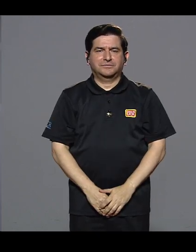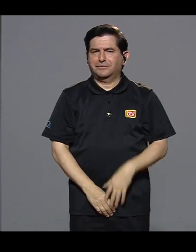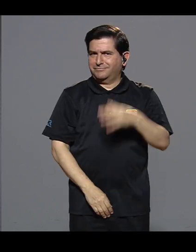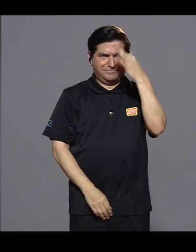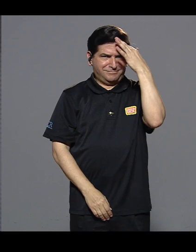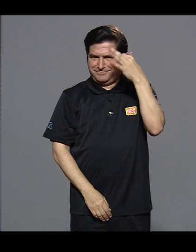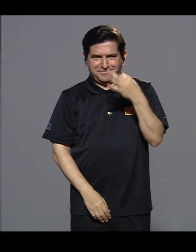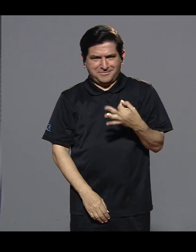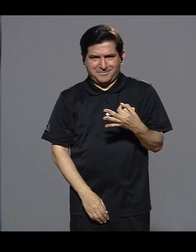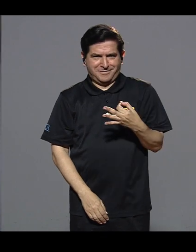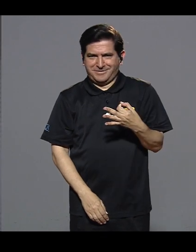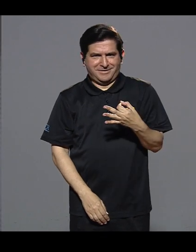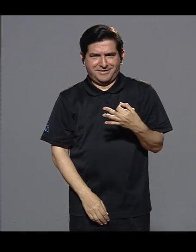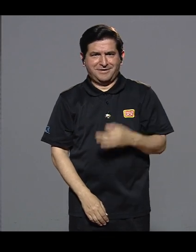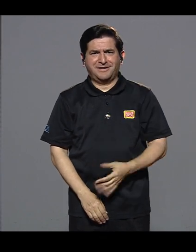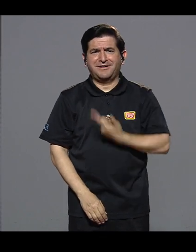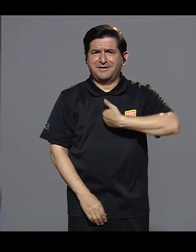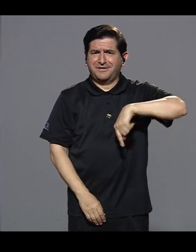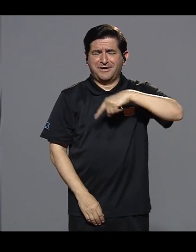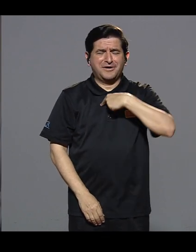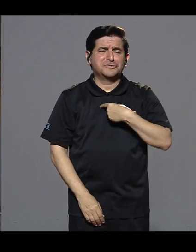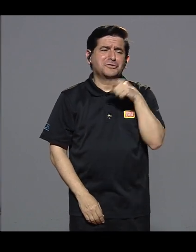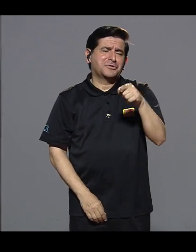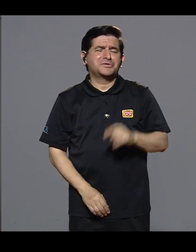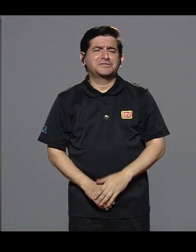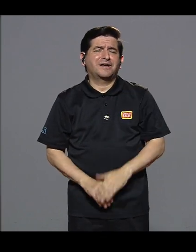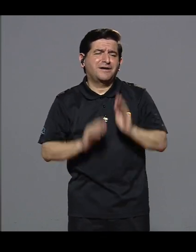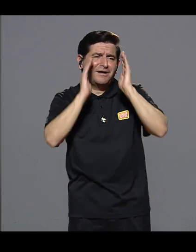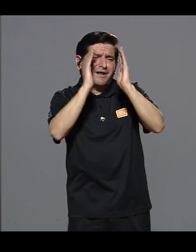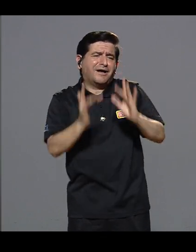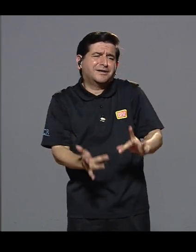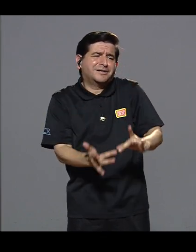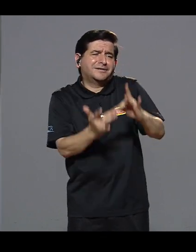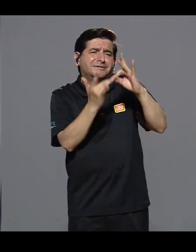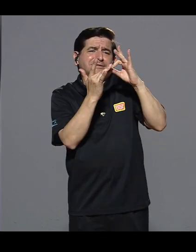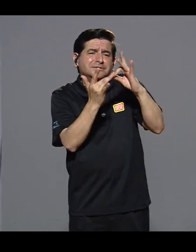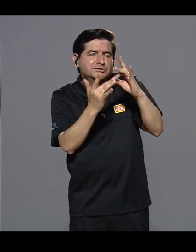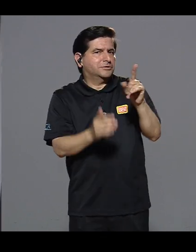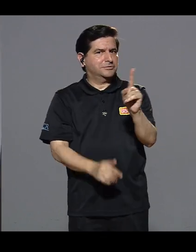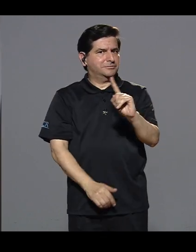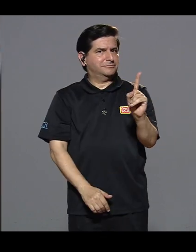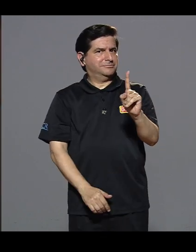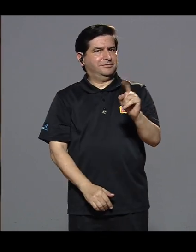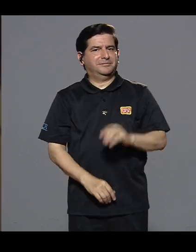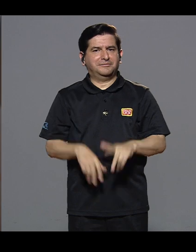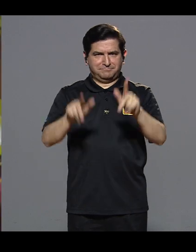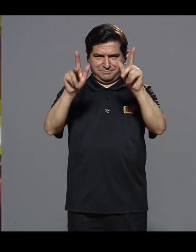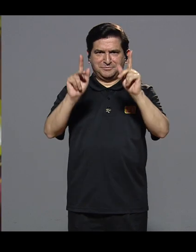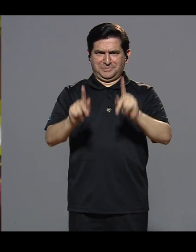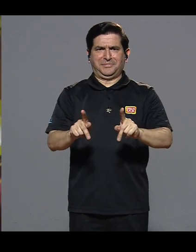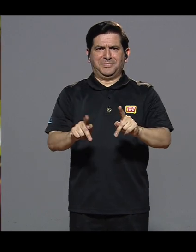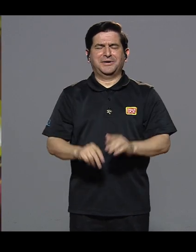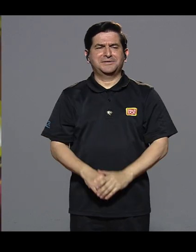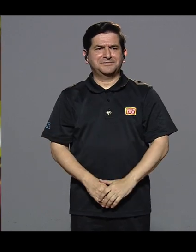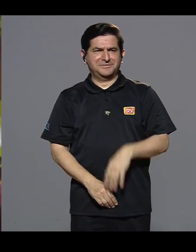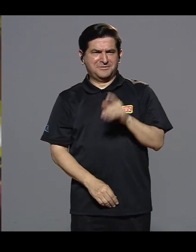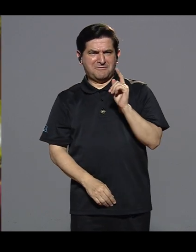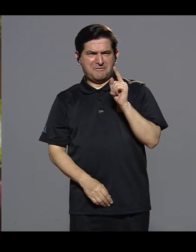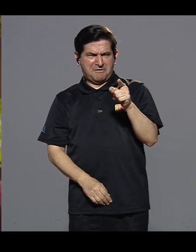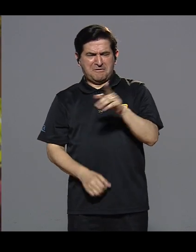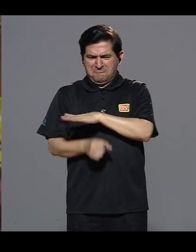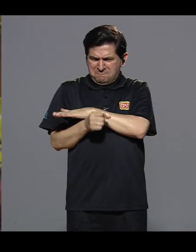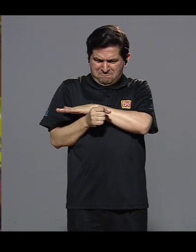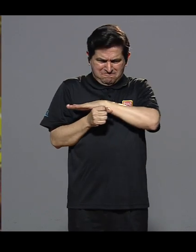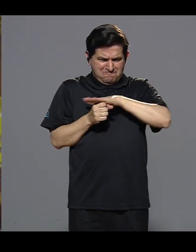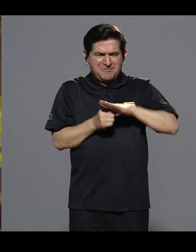hace. No se vaya a creer que tenemos consideraciones muy especiales con él. No, él es